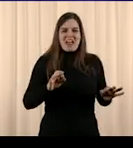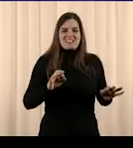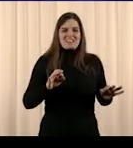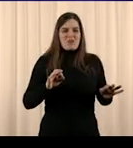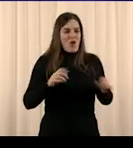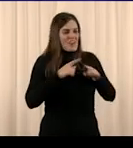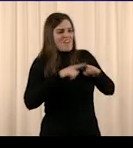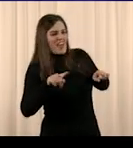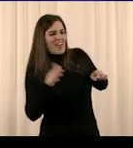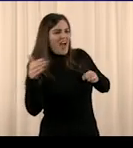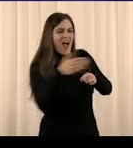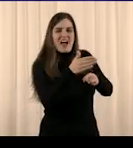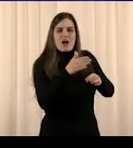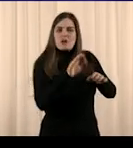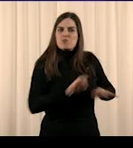ser humano.